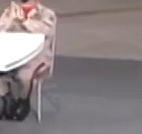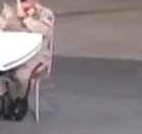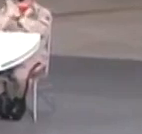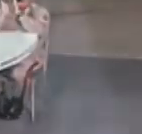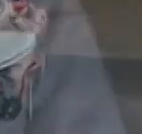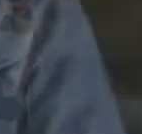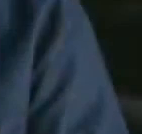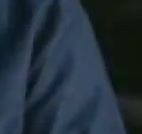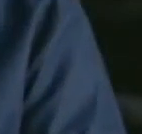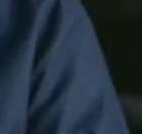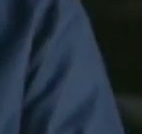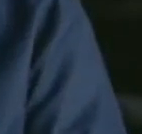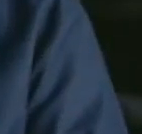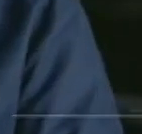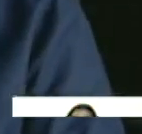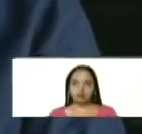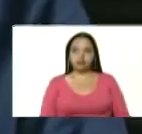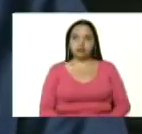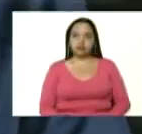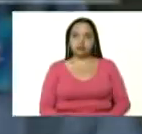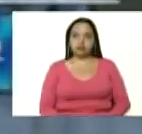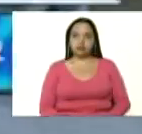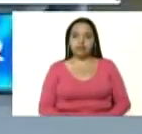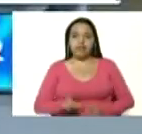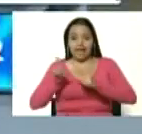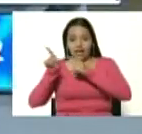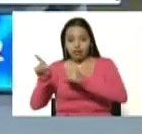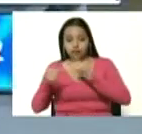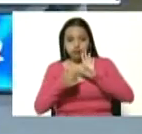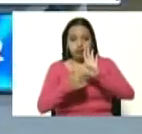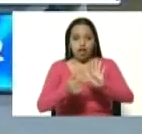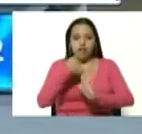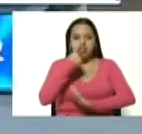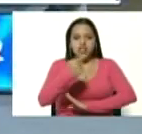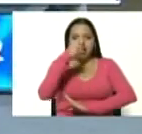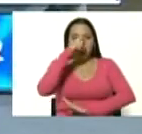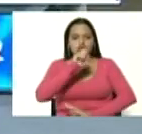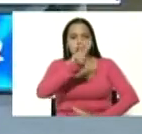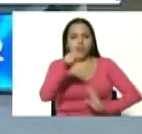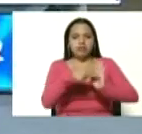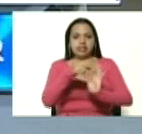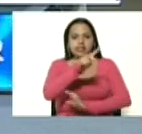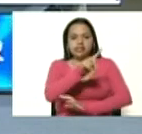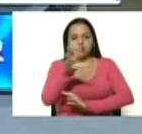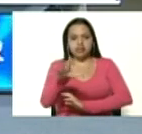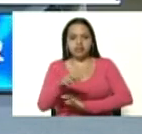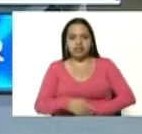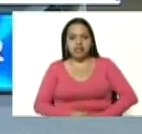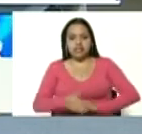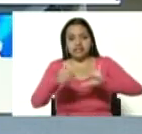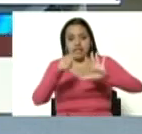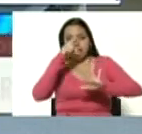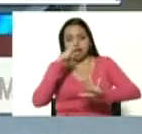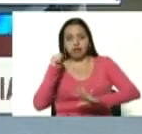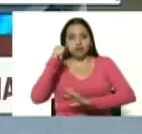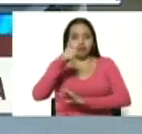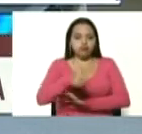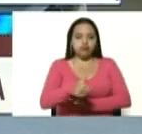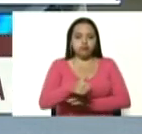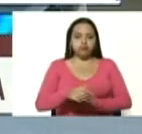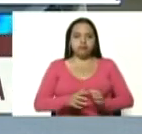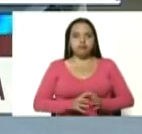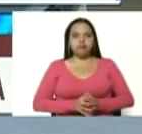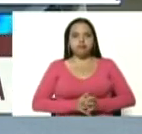esto lo dijo en el 2015 hace 6 años exactamente Ernesto Villegos Poljab 6 años